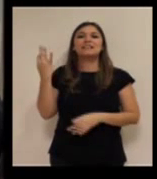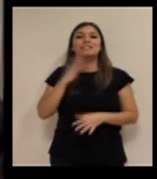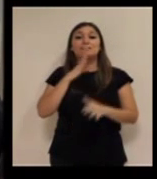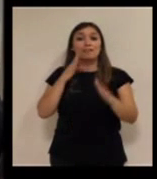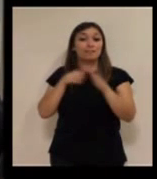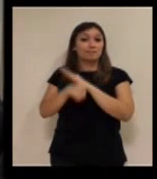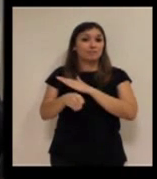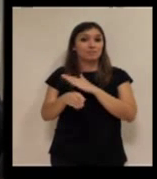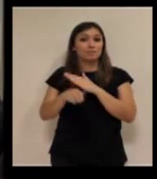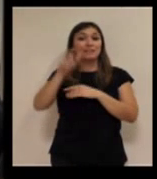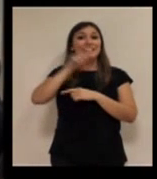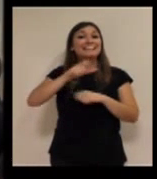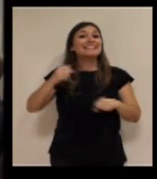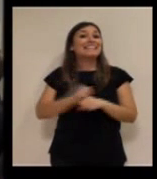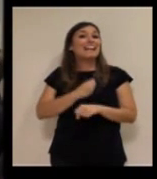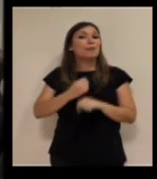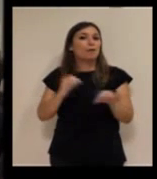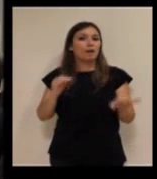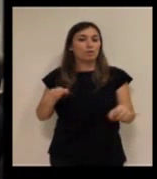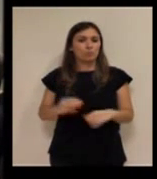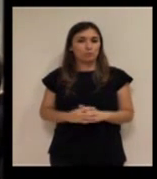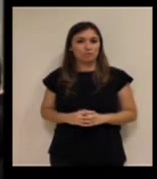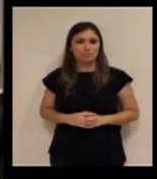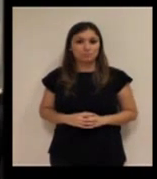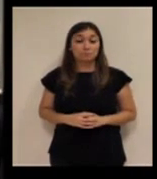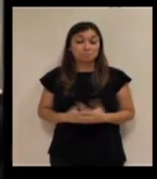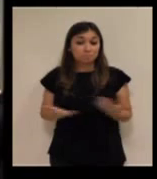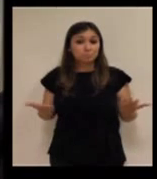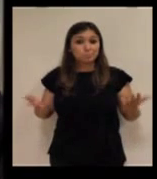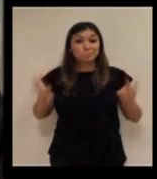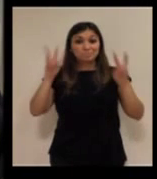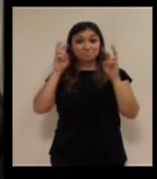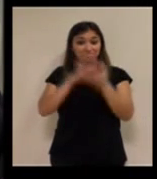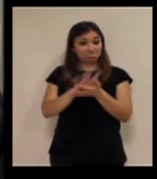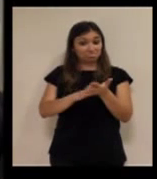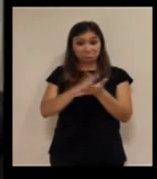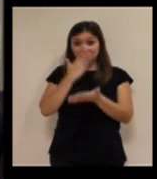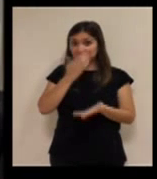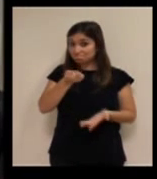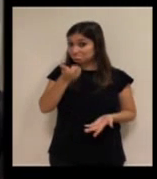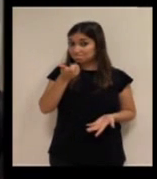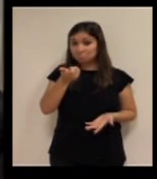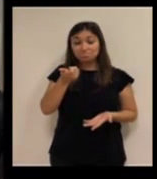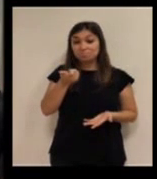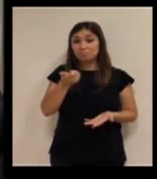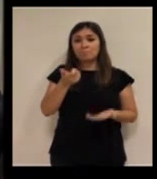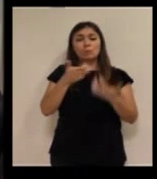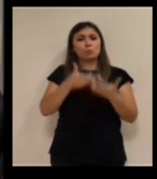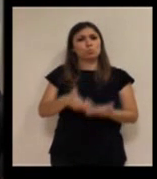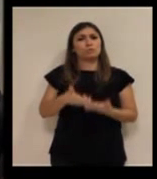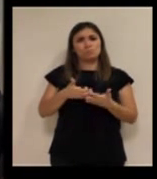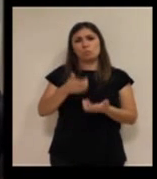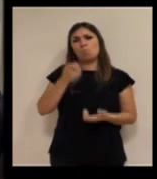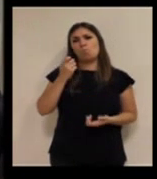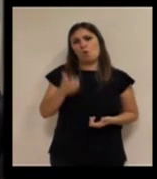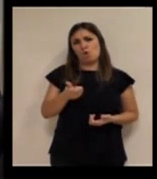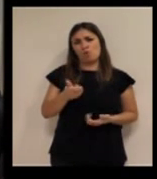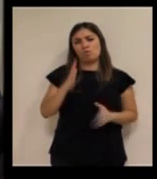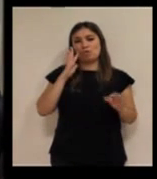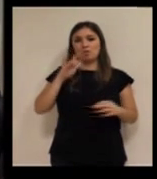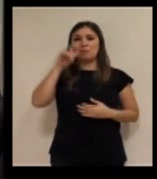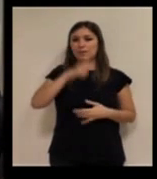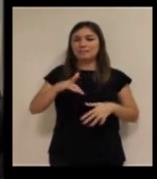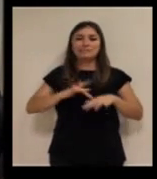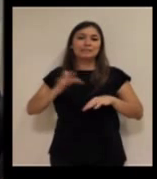Y es el tema de la accesibilidad para los trabajadores. Yo creo que es un tema que hablamos poco en el que luchamos